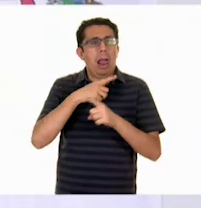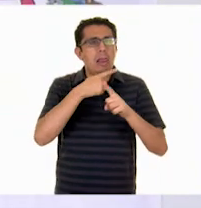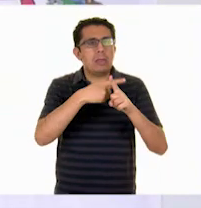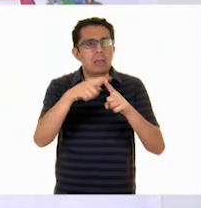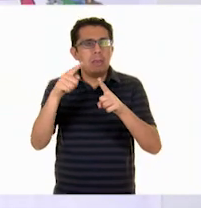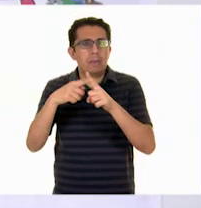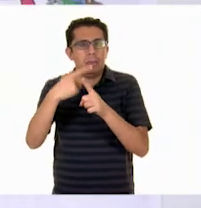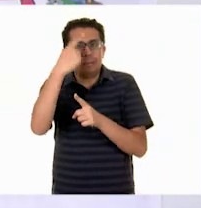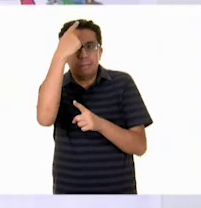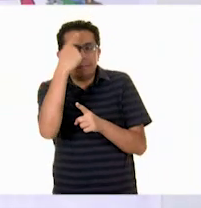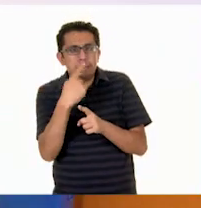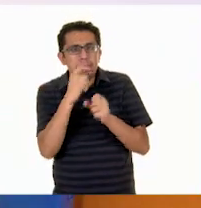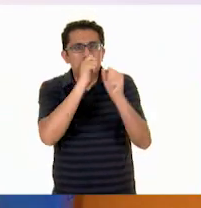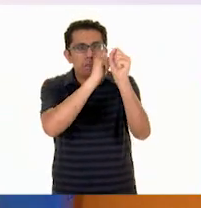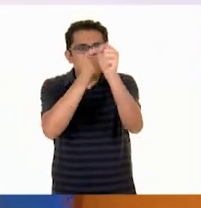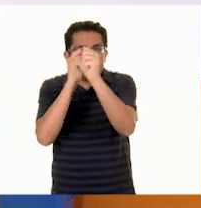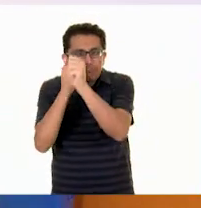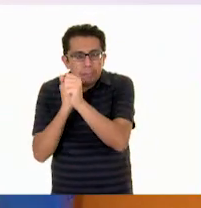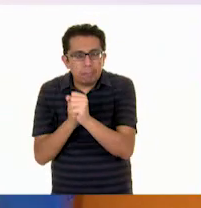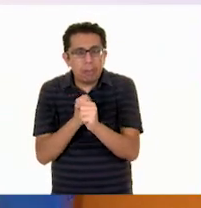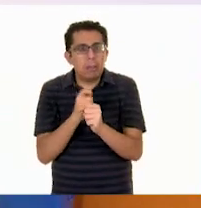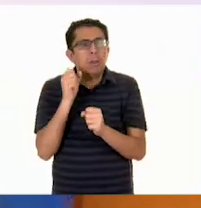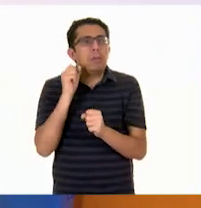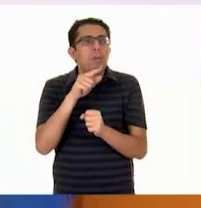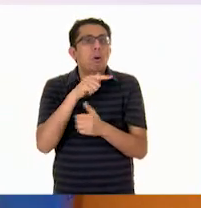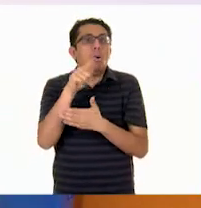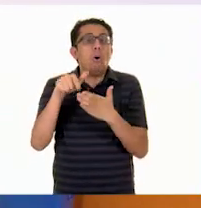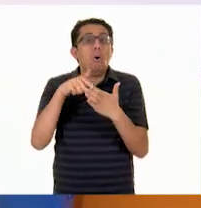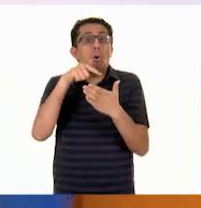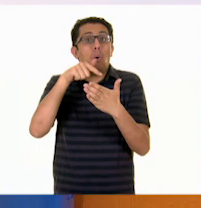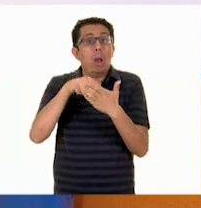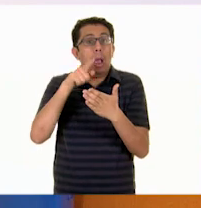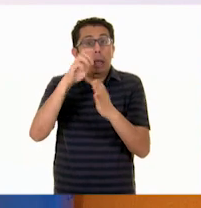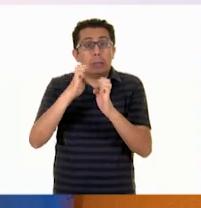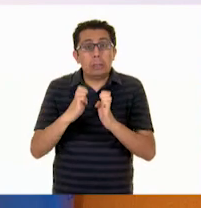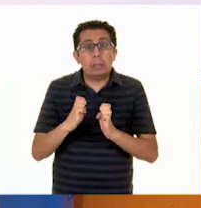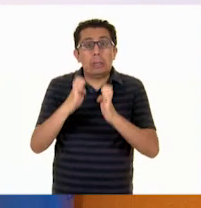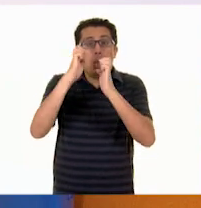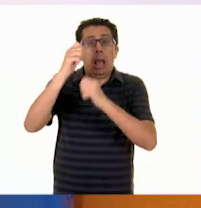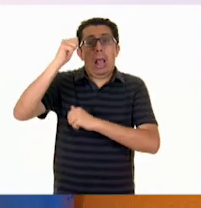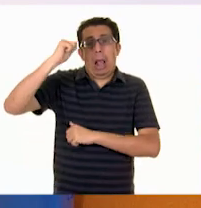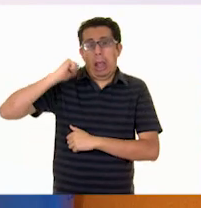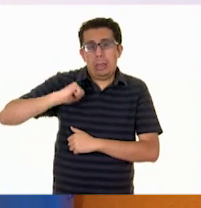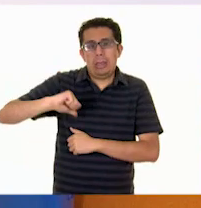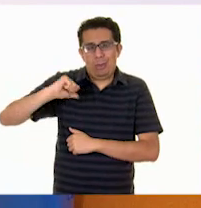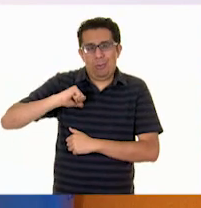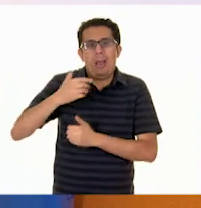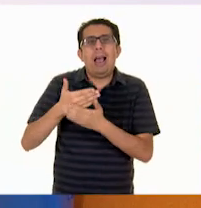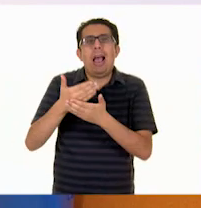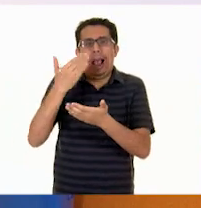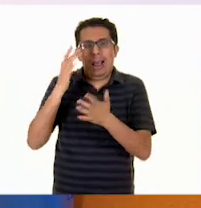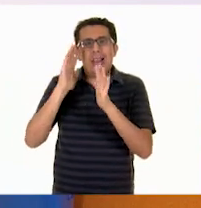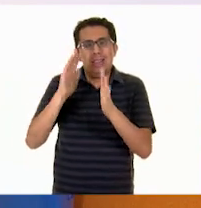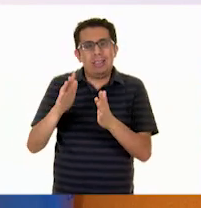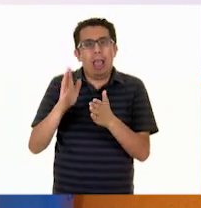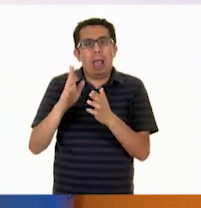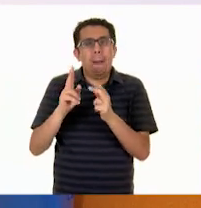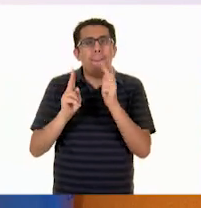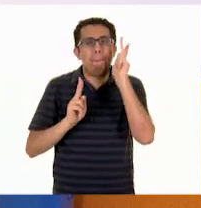O también las zonas arqueológicas que visitamos la clase pasada. ¿Te acuerdas?